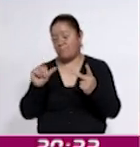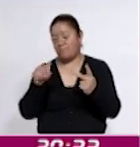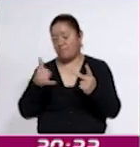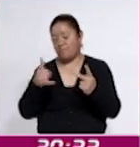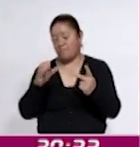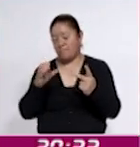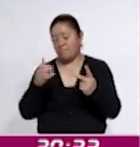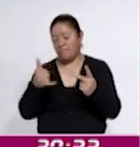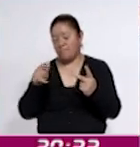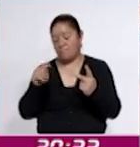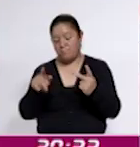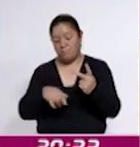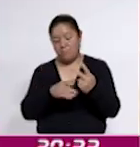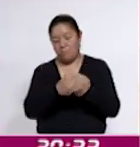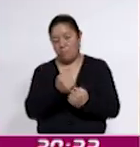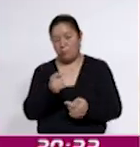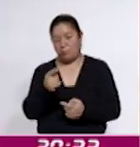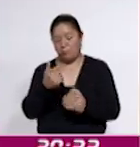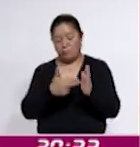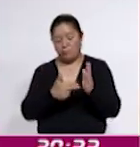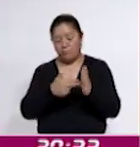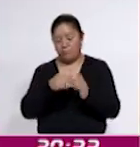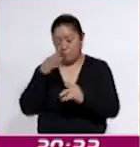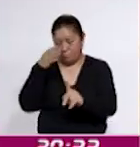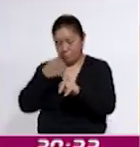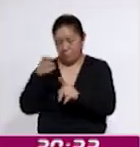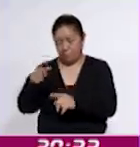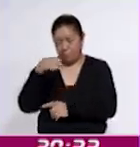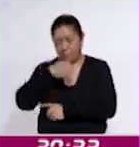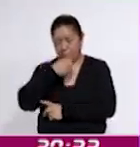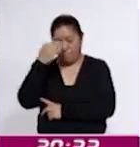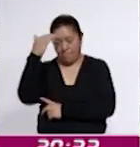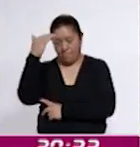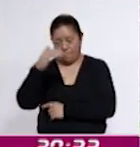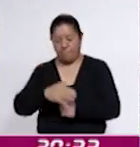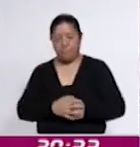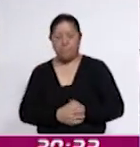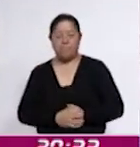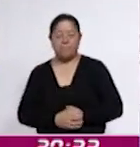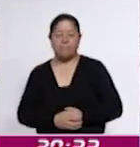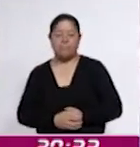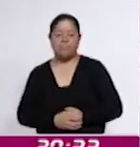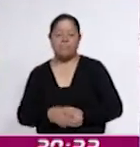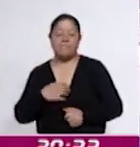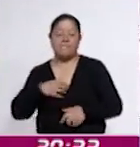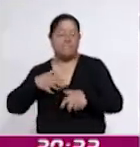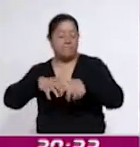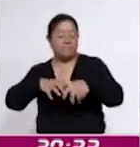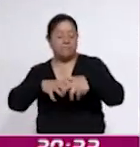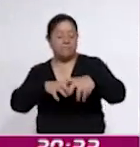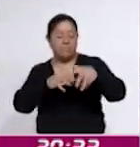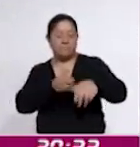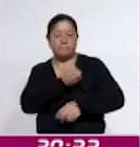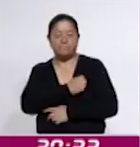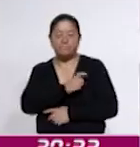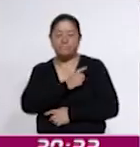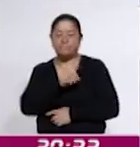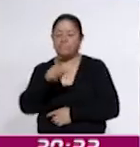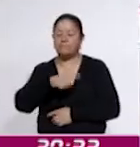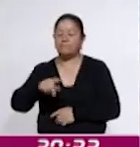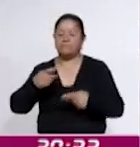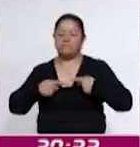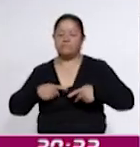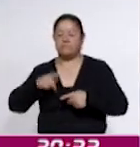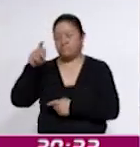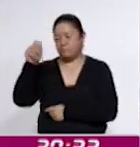Tlaxcala, taller dirigido principalmente a adultos mayores. Se efectuó la caminata por la salud de nuestros jubilados y pensionados